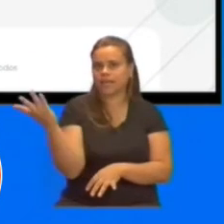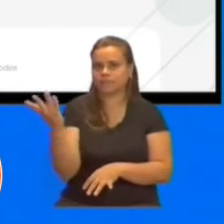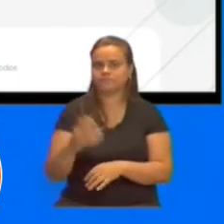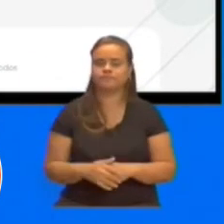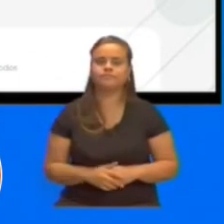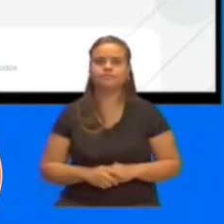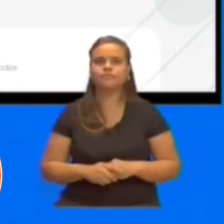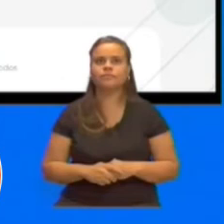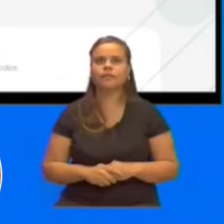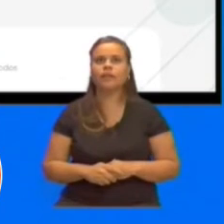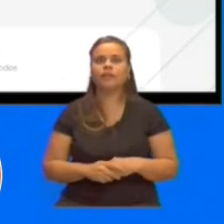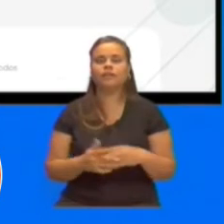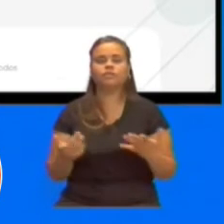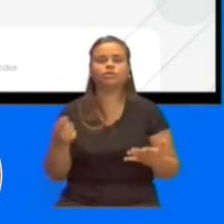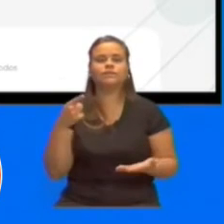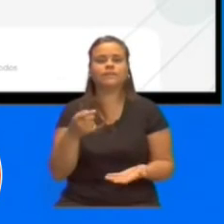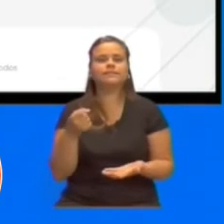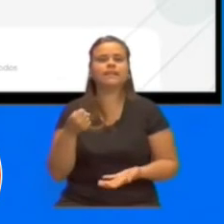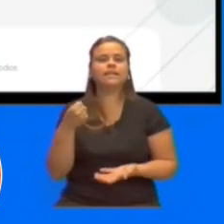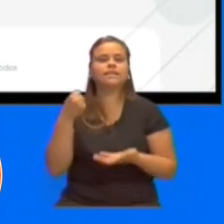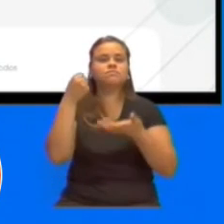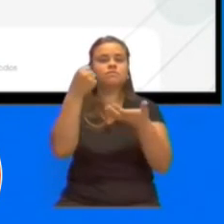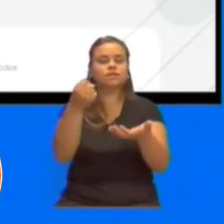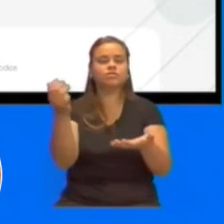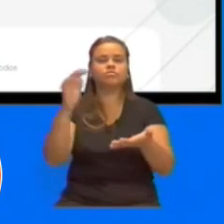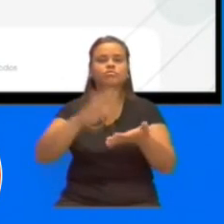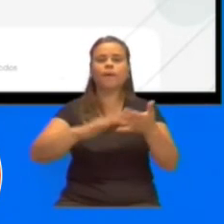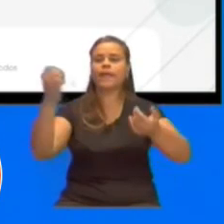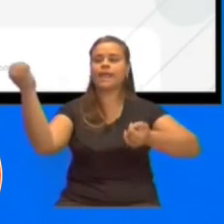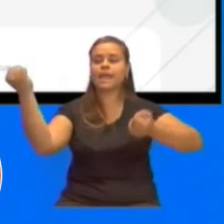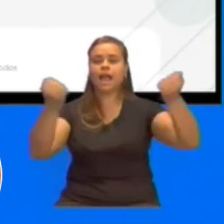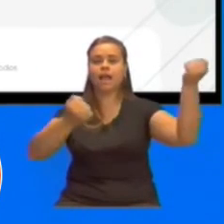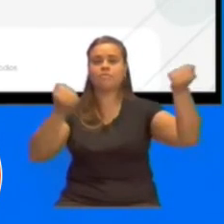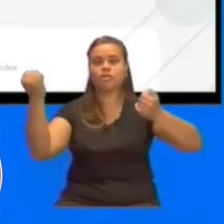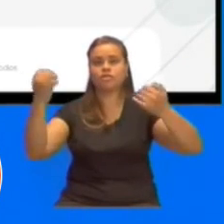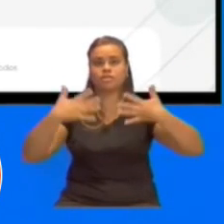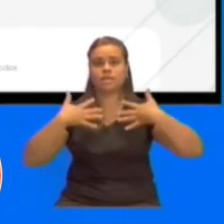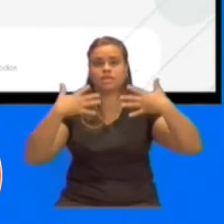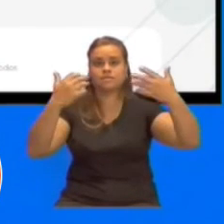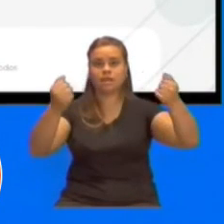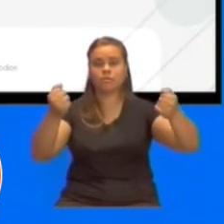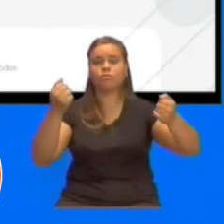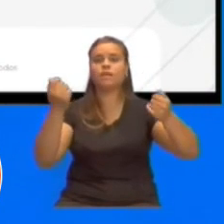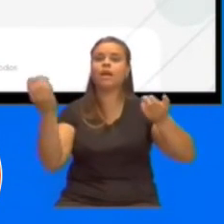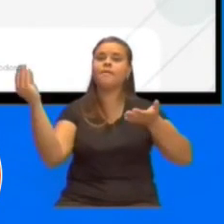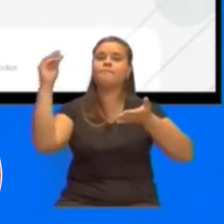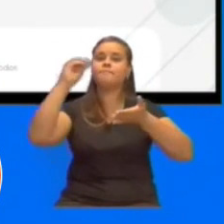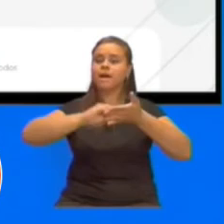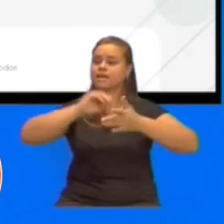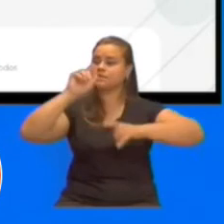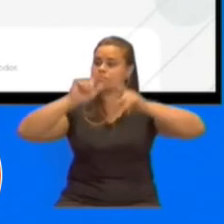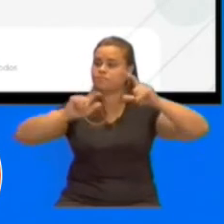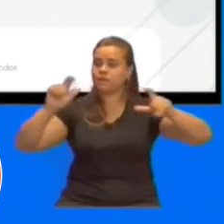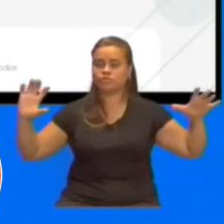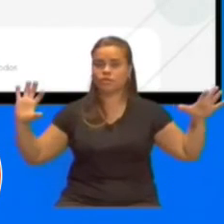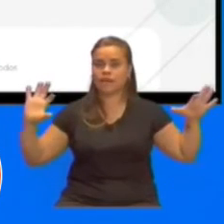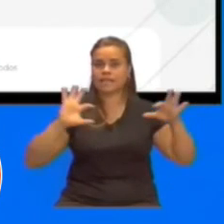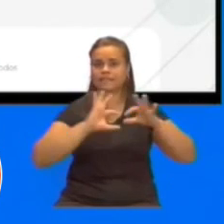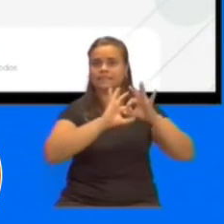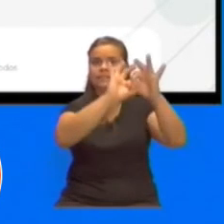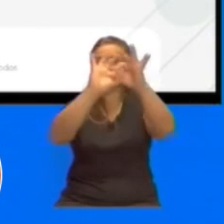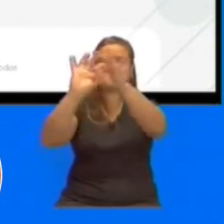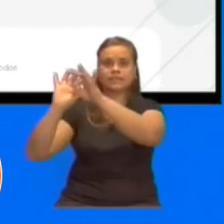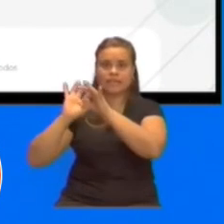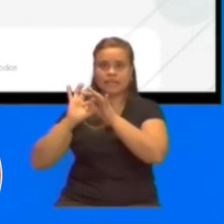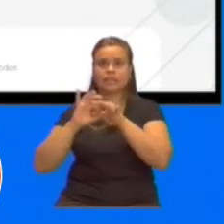inversión en materia de camiones sanitarios con una red prestacional territorial se fortalece también